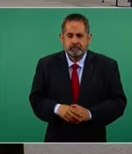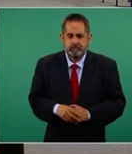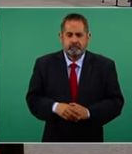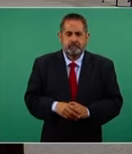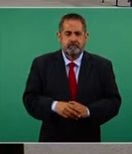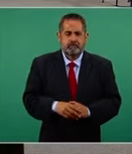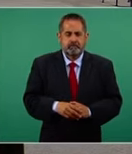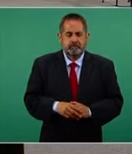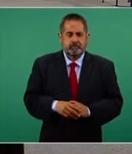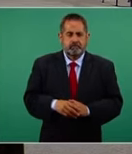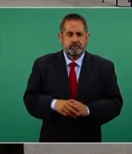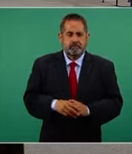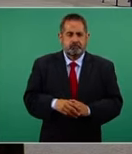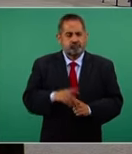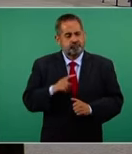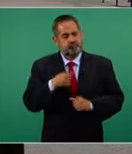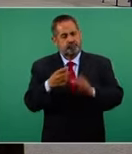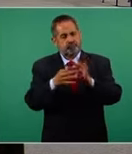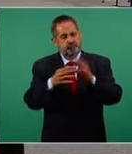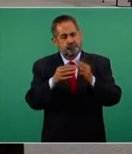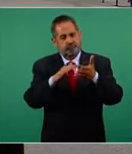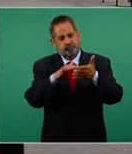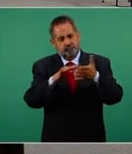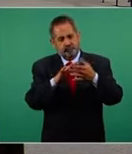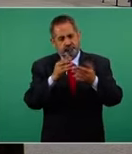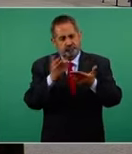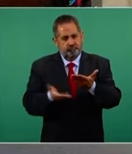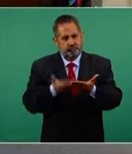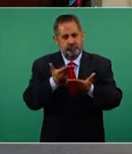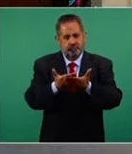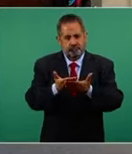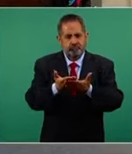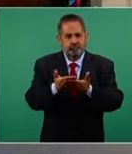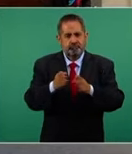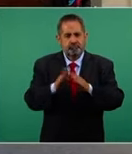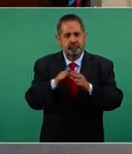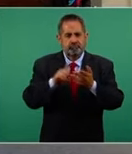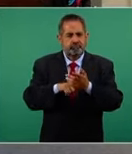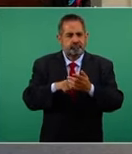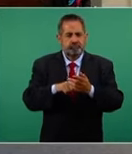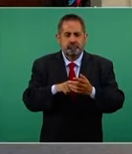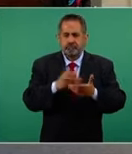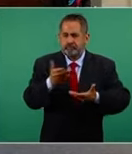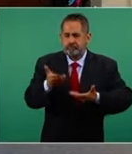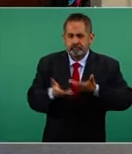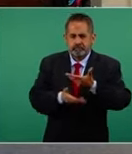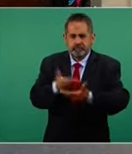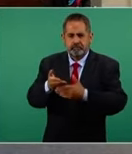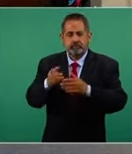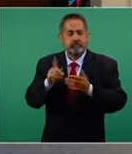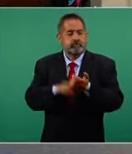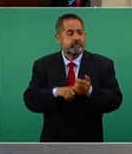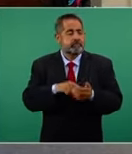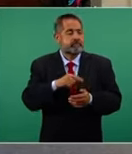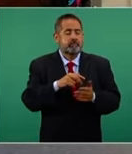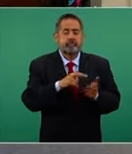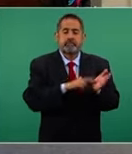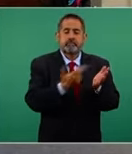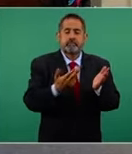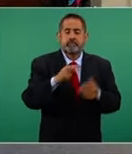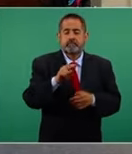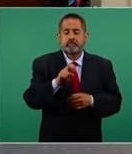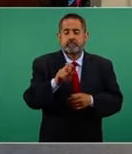A continuación, me permito presentar a usted la propuesta de prestación de servicio que la revista Nexos